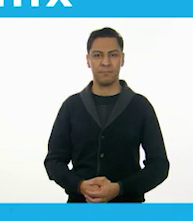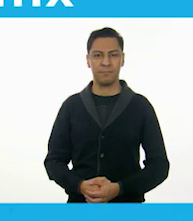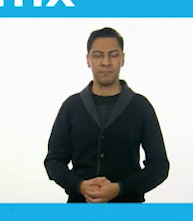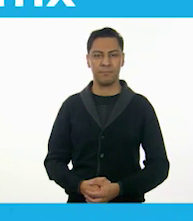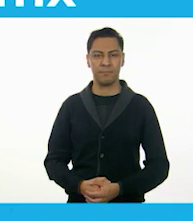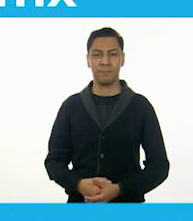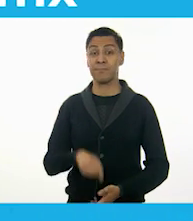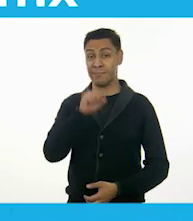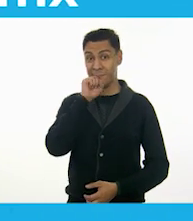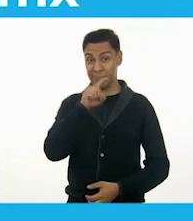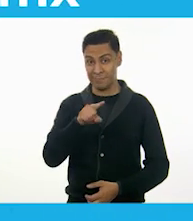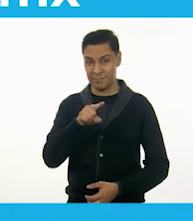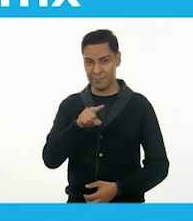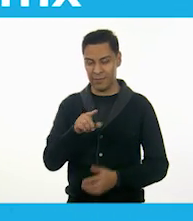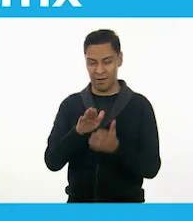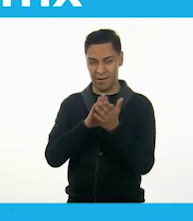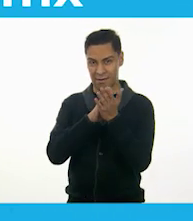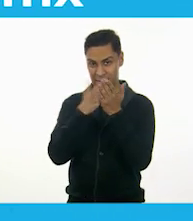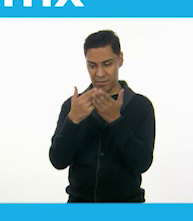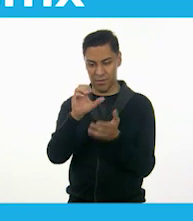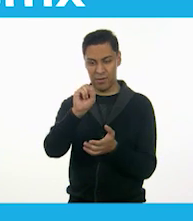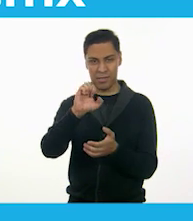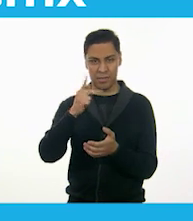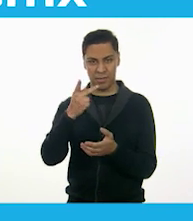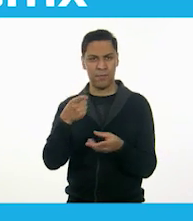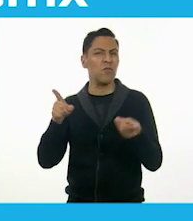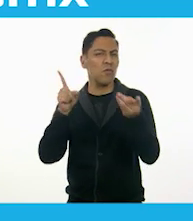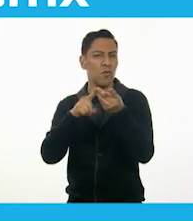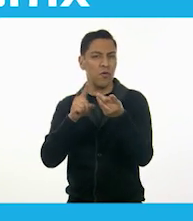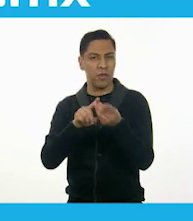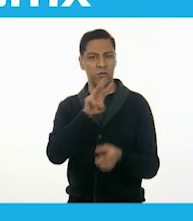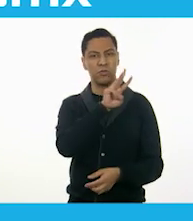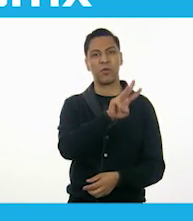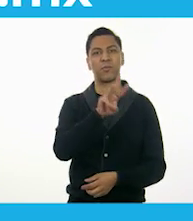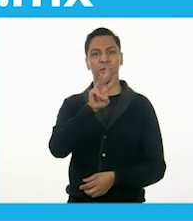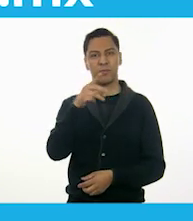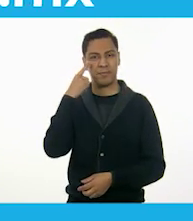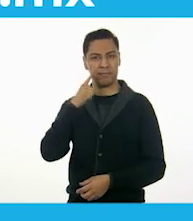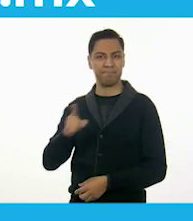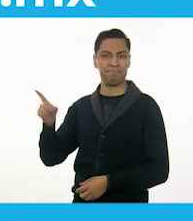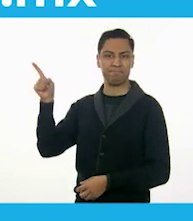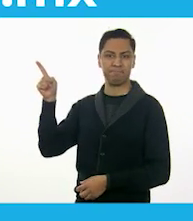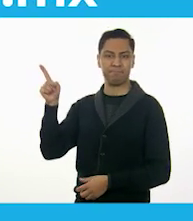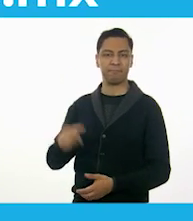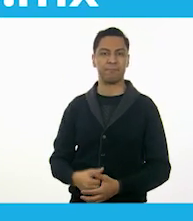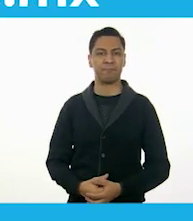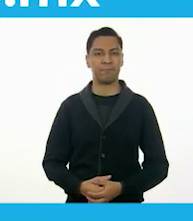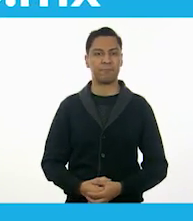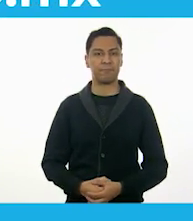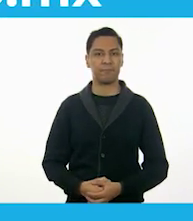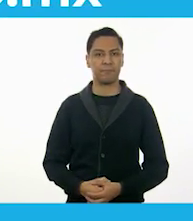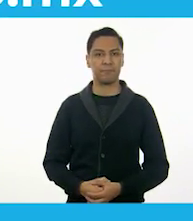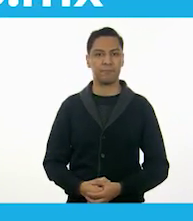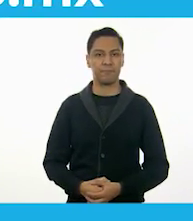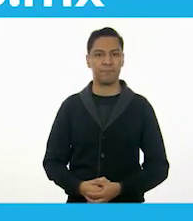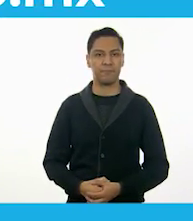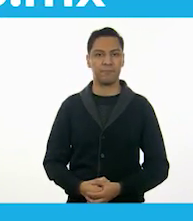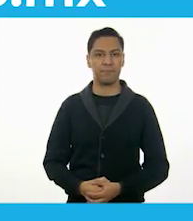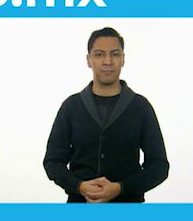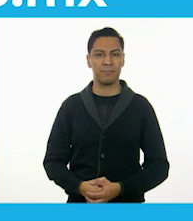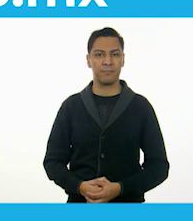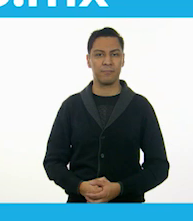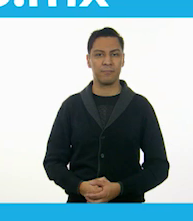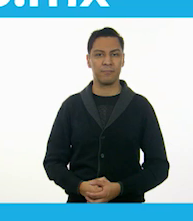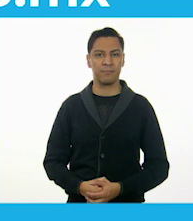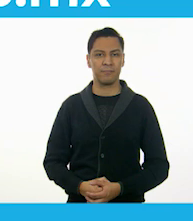También puedes encontrar los libros de texto en la página conaliteg.cep.gov.mx.